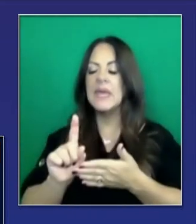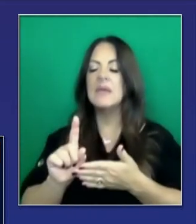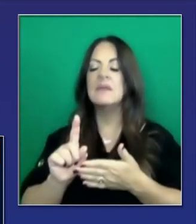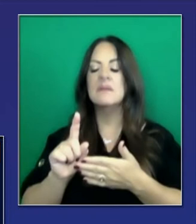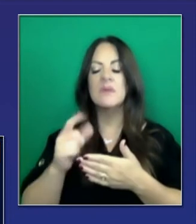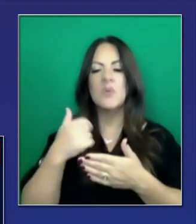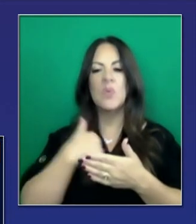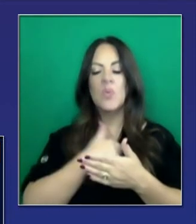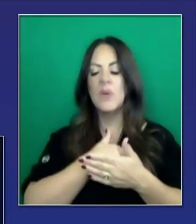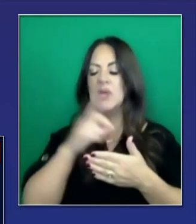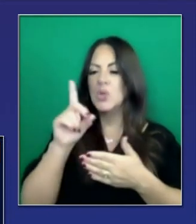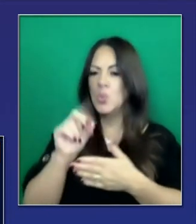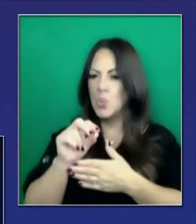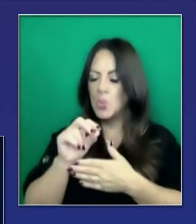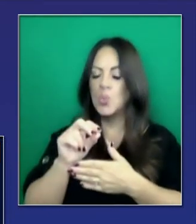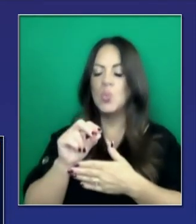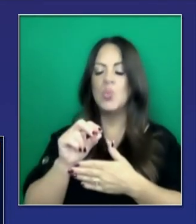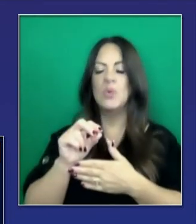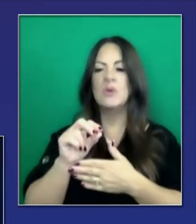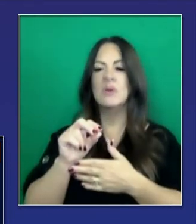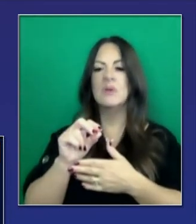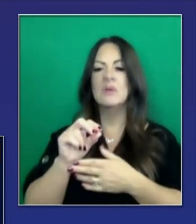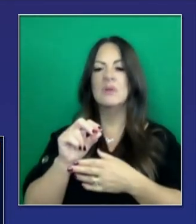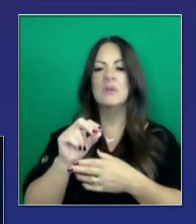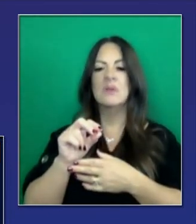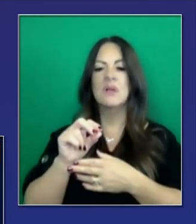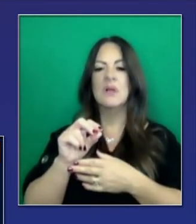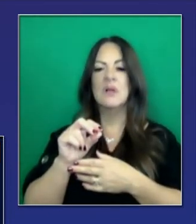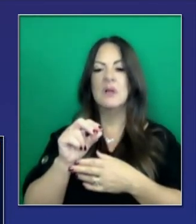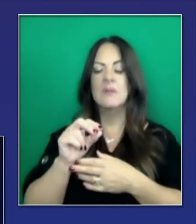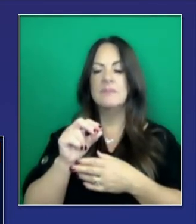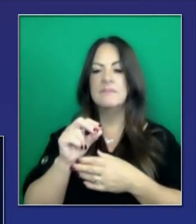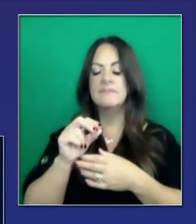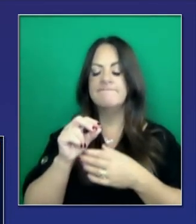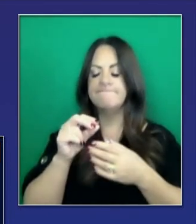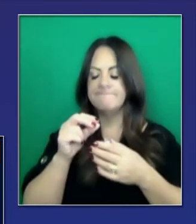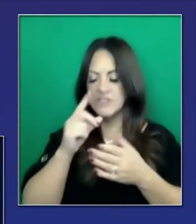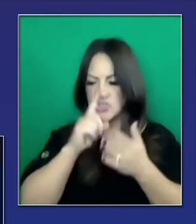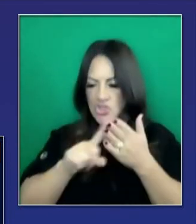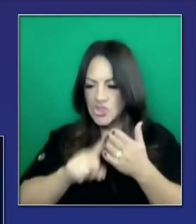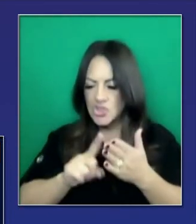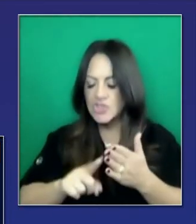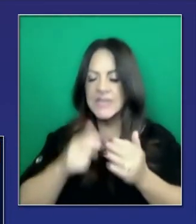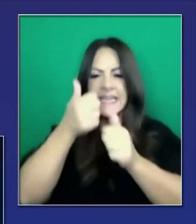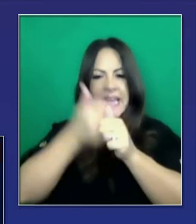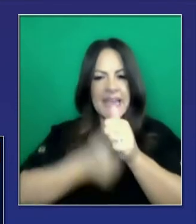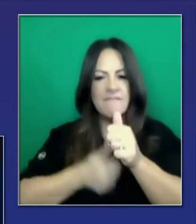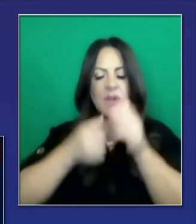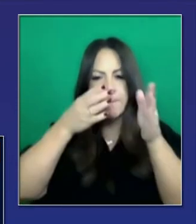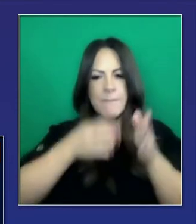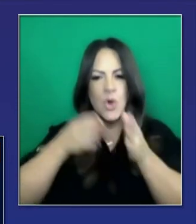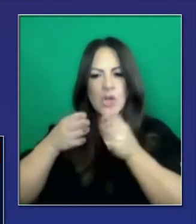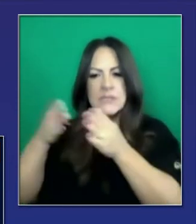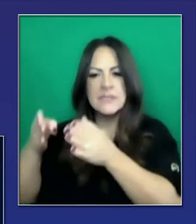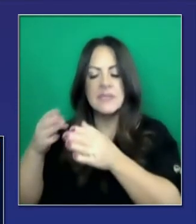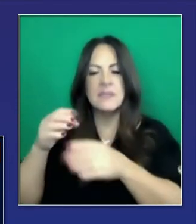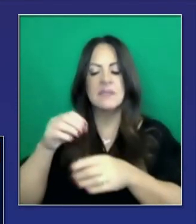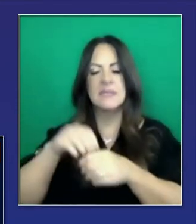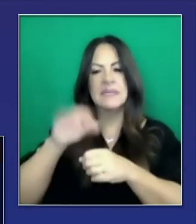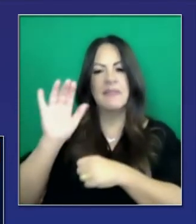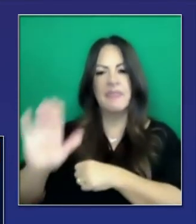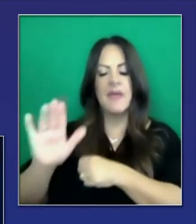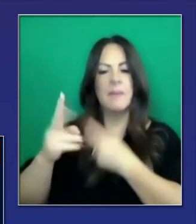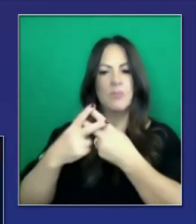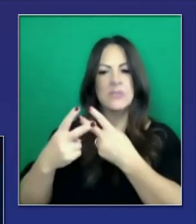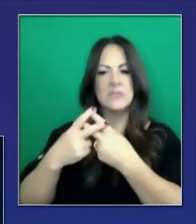revisándolo y sin excepción estamos horas y horas pasando, revisando los casos de cada persona, cada individuo.